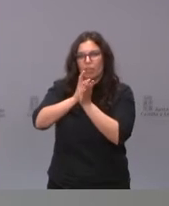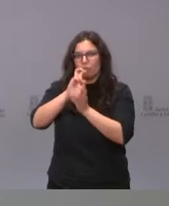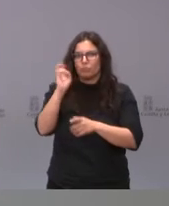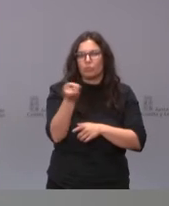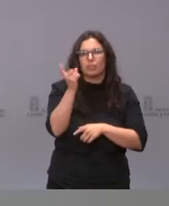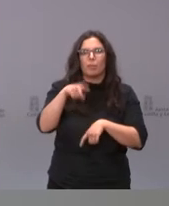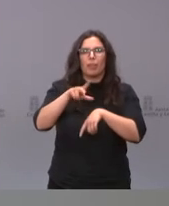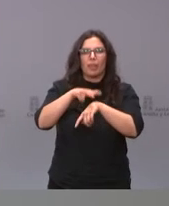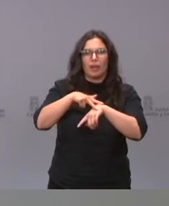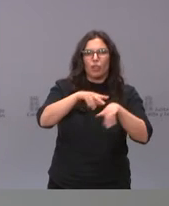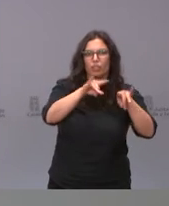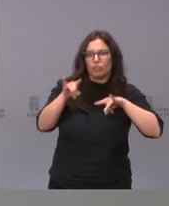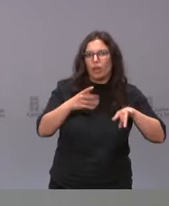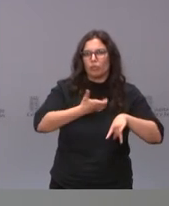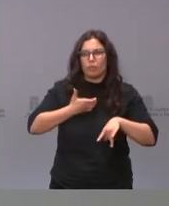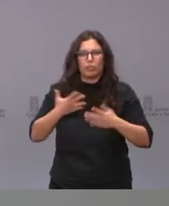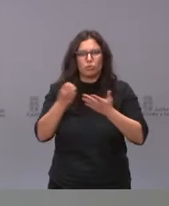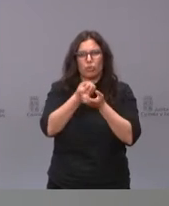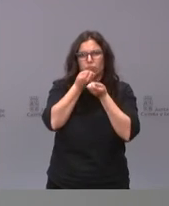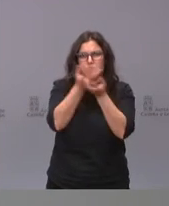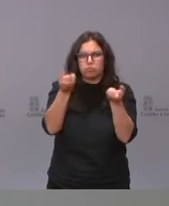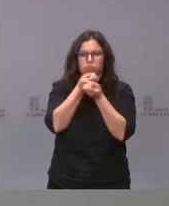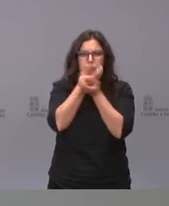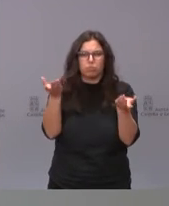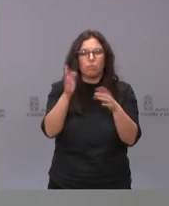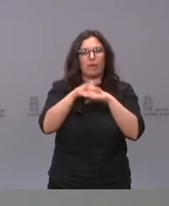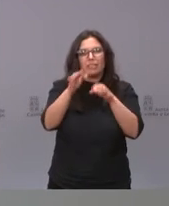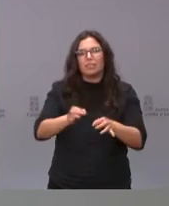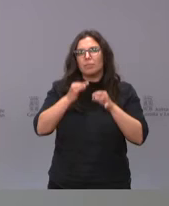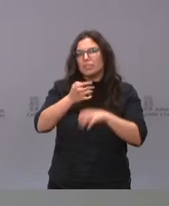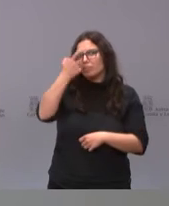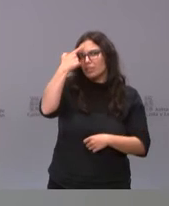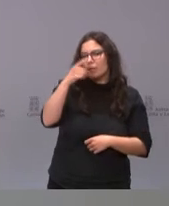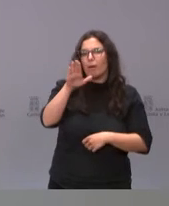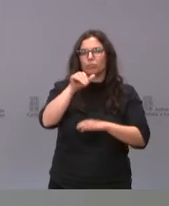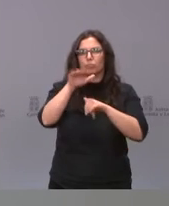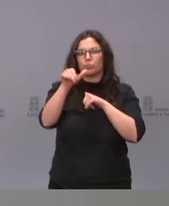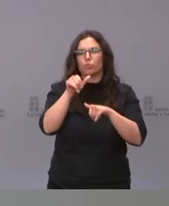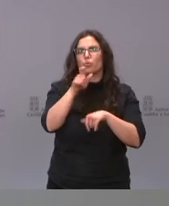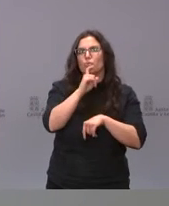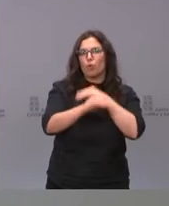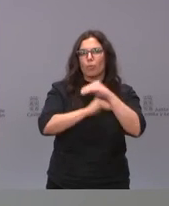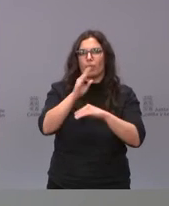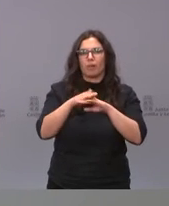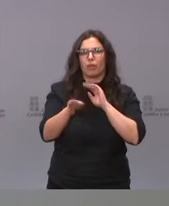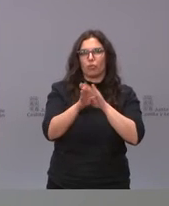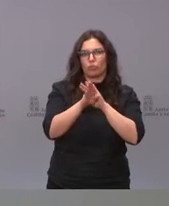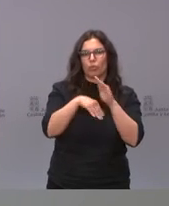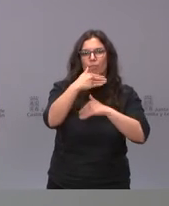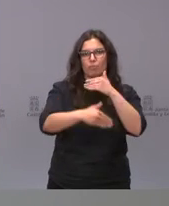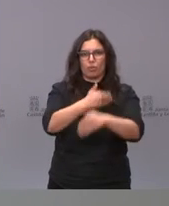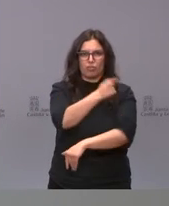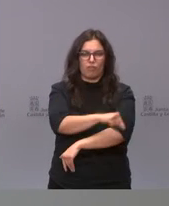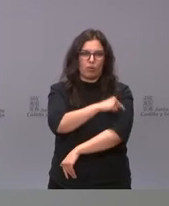territoriales y los ayuntamientos para que tengan conocimiento de cómo se les va a ir citando para seguir con este proceso